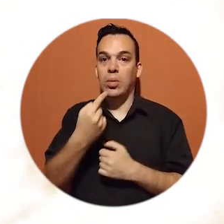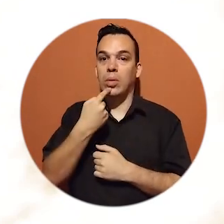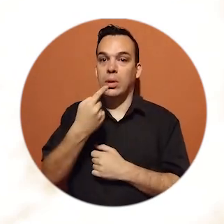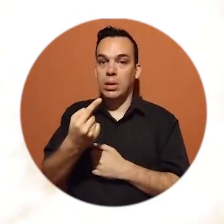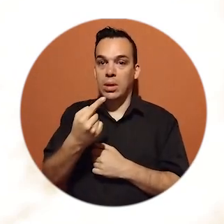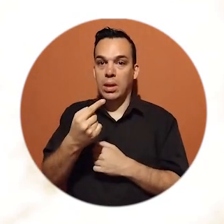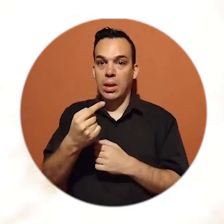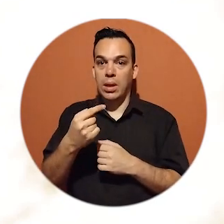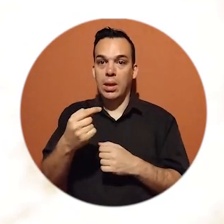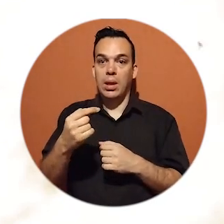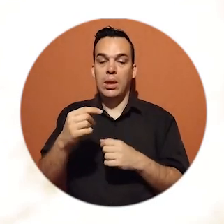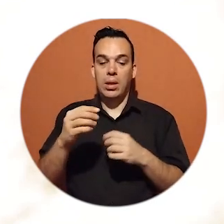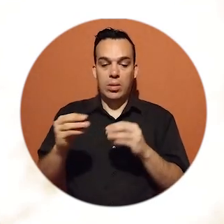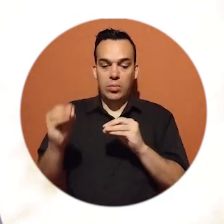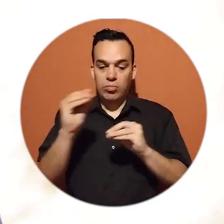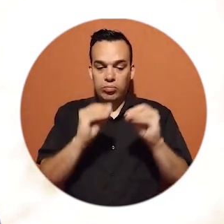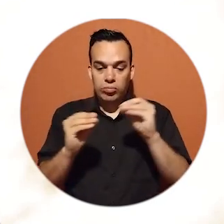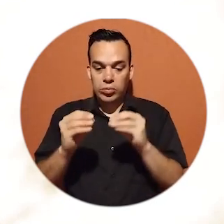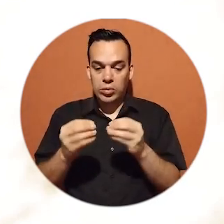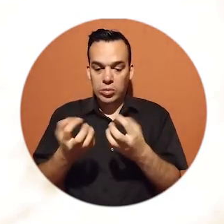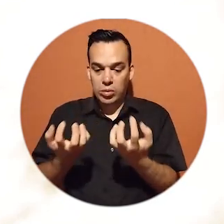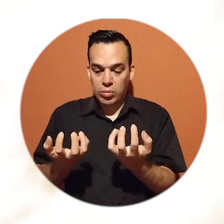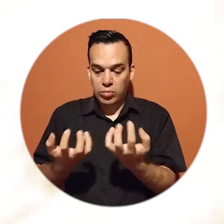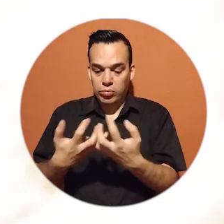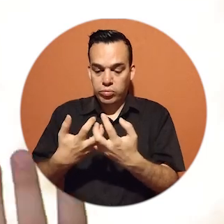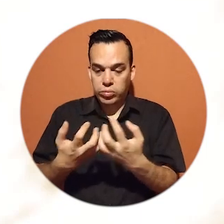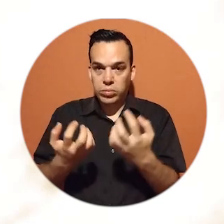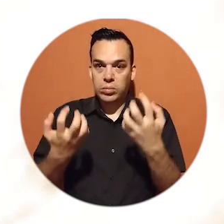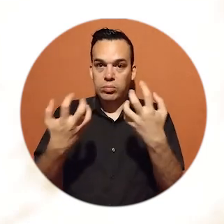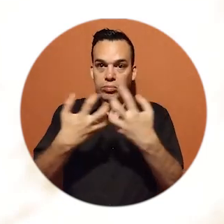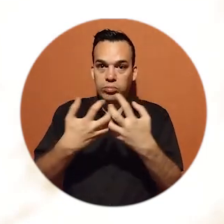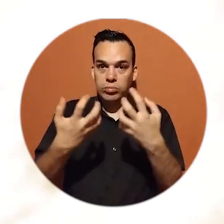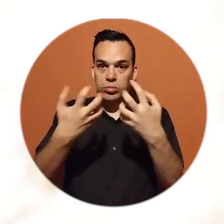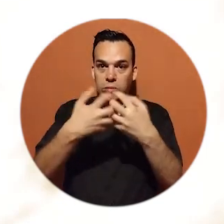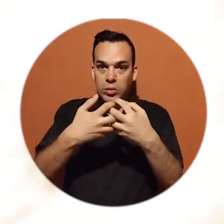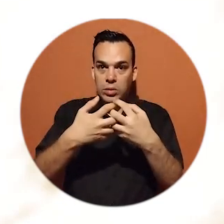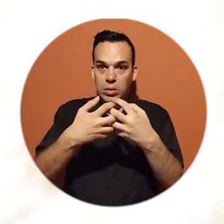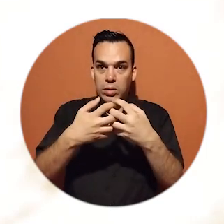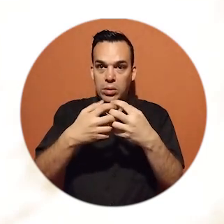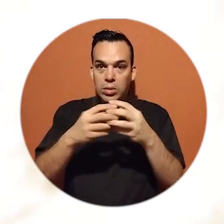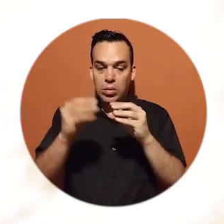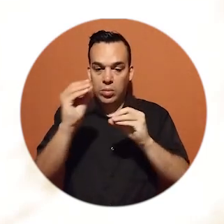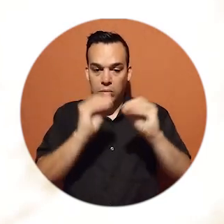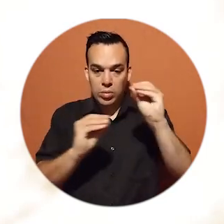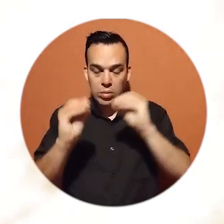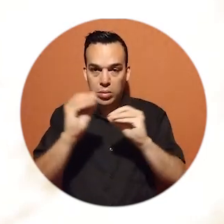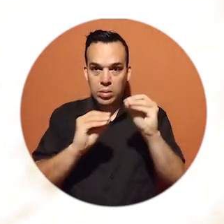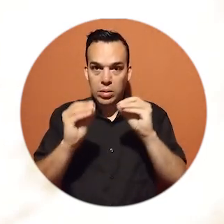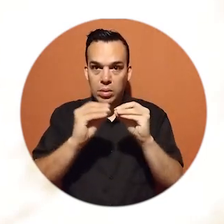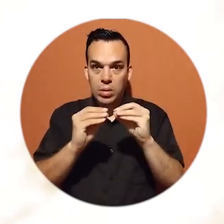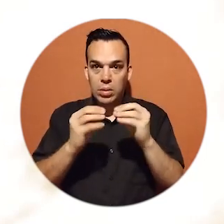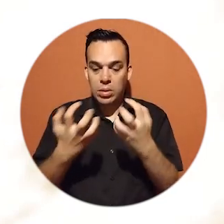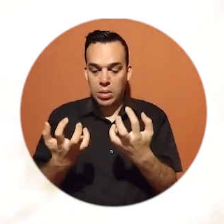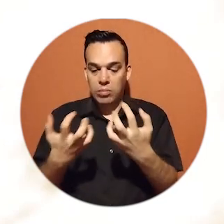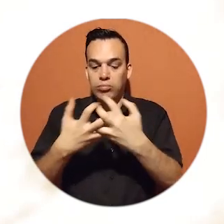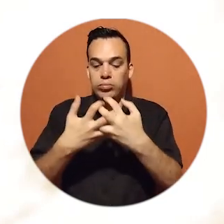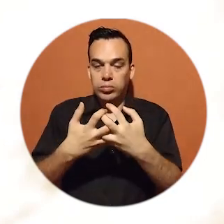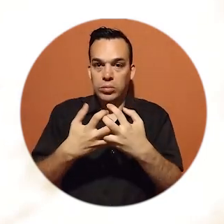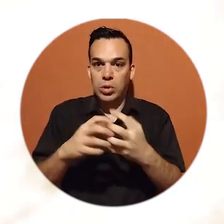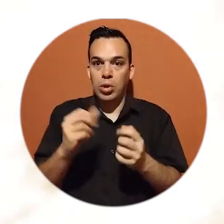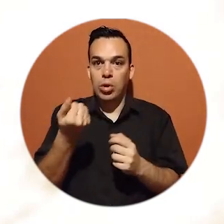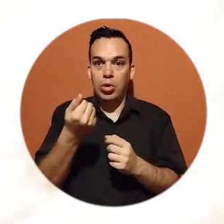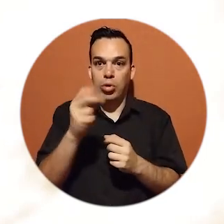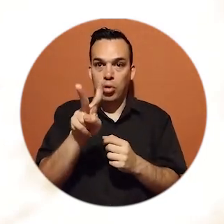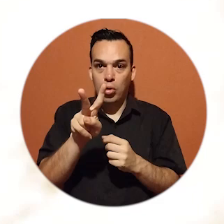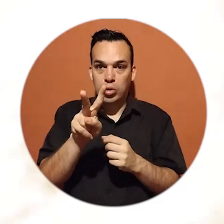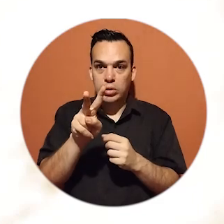como lo comentaba, en la técnica de suelo cocido, en la cual se hacen anclajes por medio de un diseño preliminar que incluye anclajes de